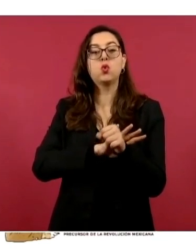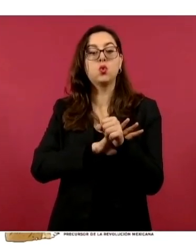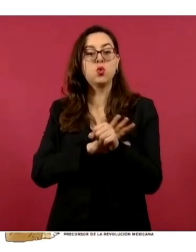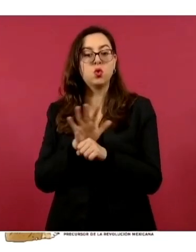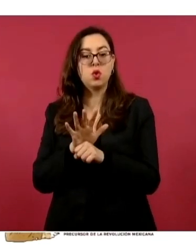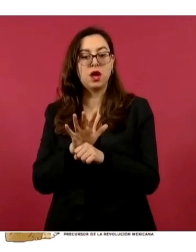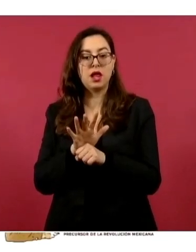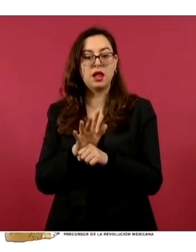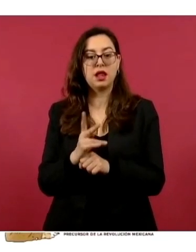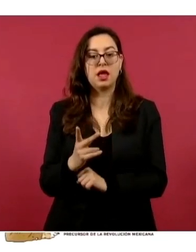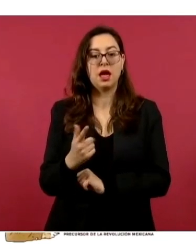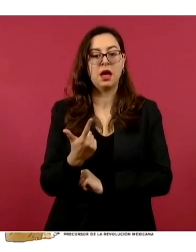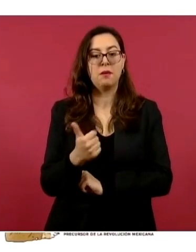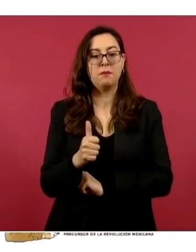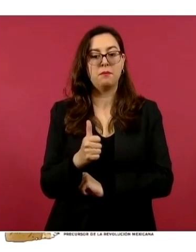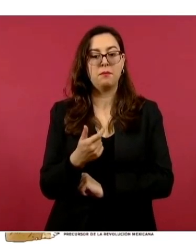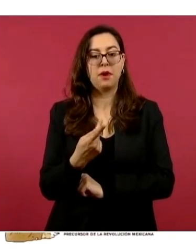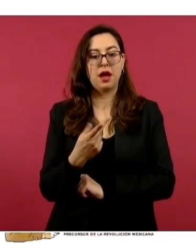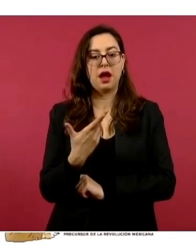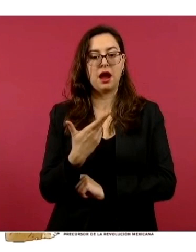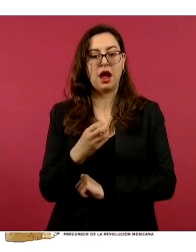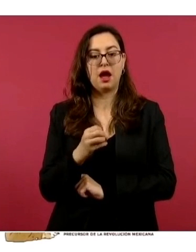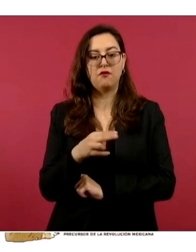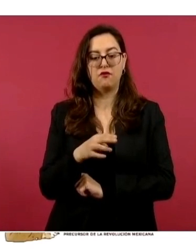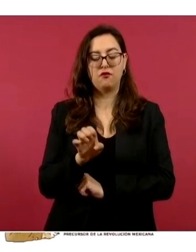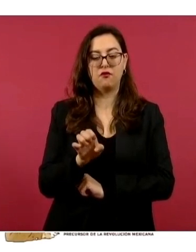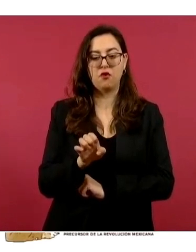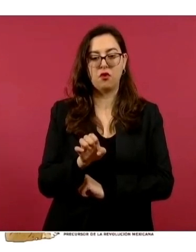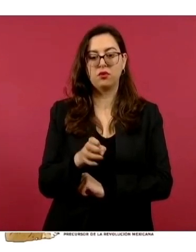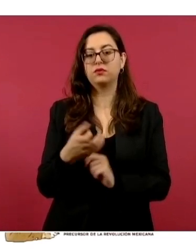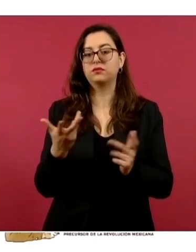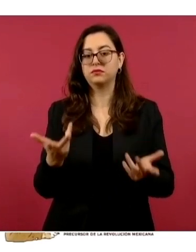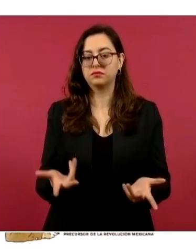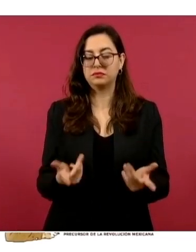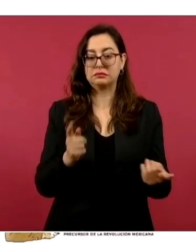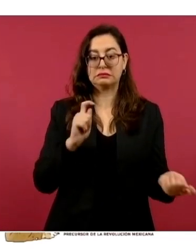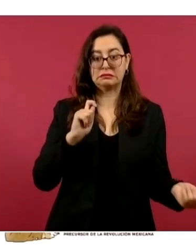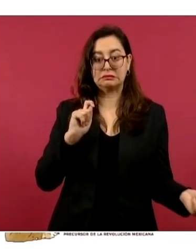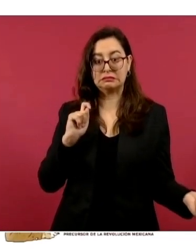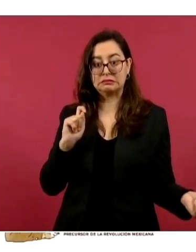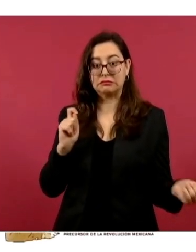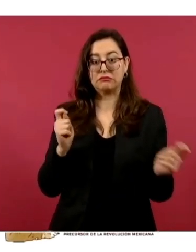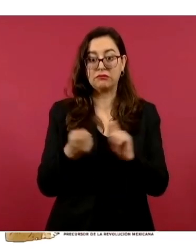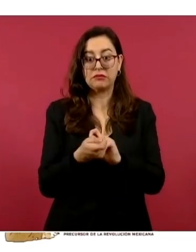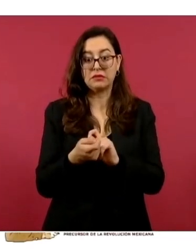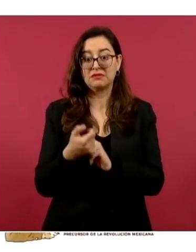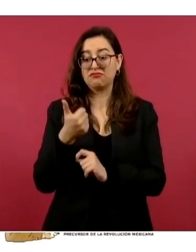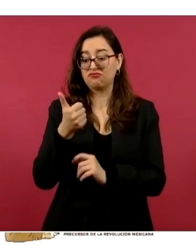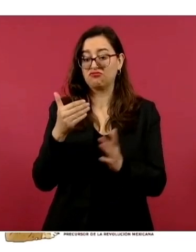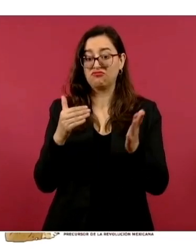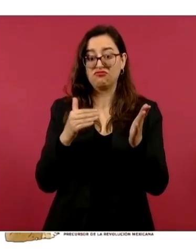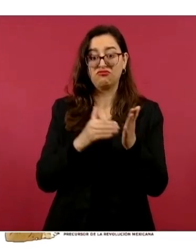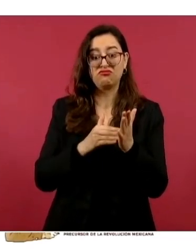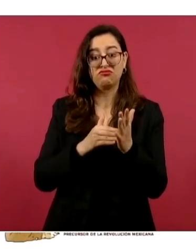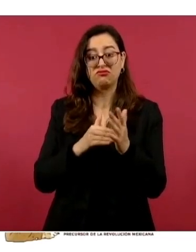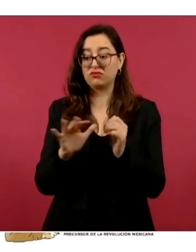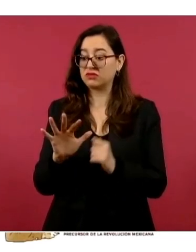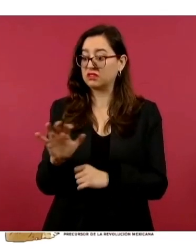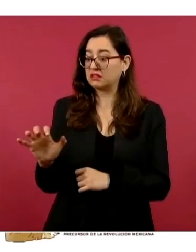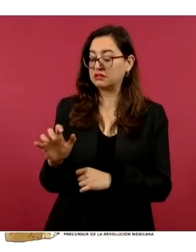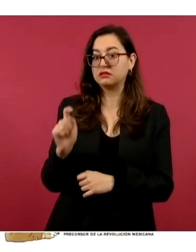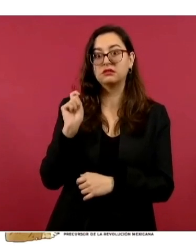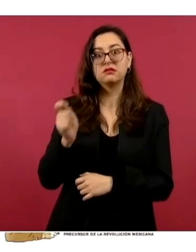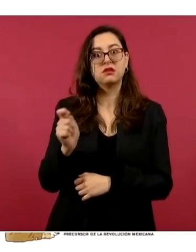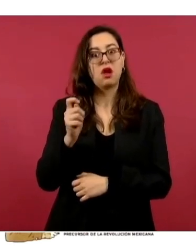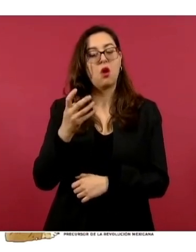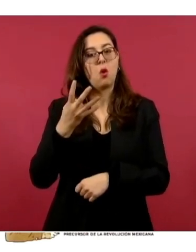dio seis mil 531 pesos con 40 centavos, casi 400 pesos de diferencia, por